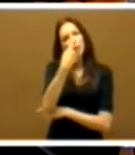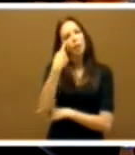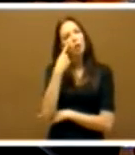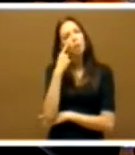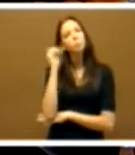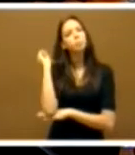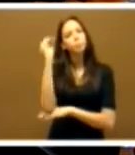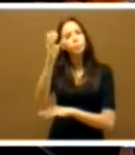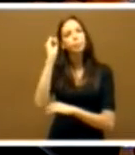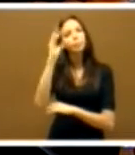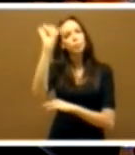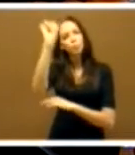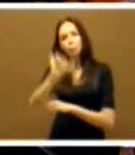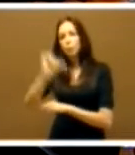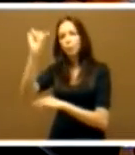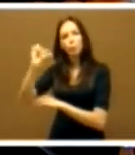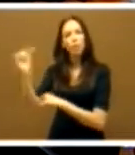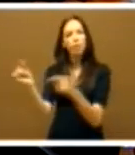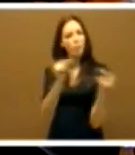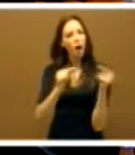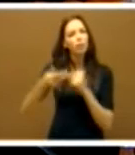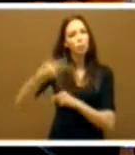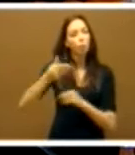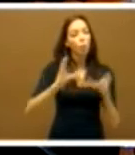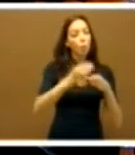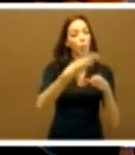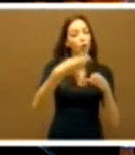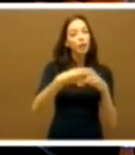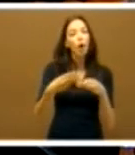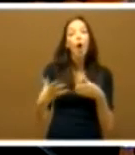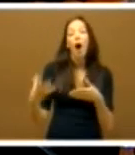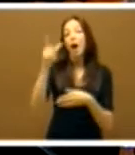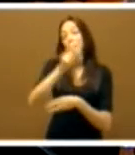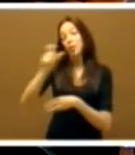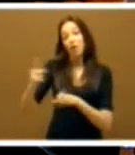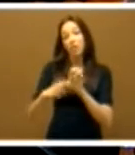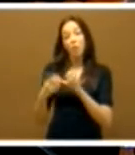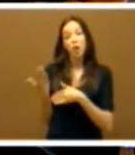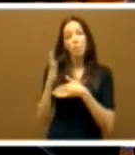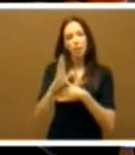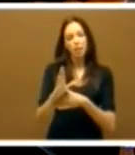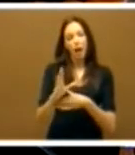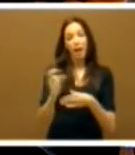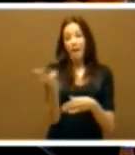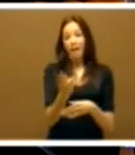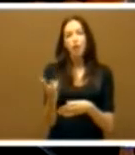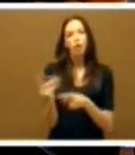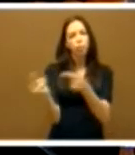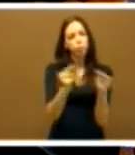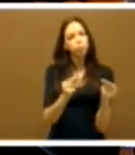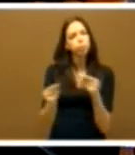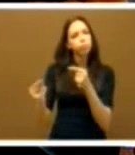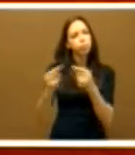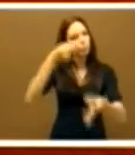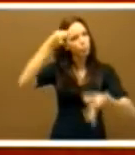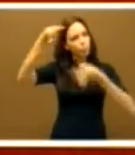las tres fuerzas políticas parlamentarias que representamos al conjunto de los extremeños. Ha sido un debate intenso y cargado de